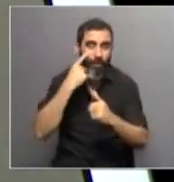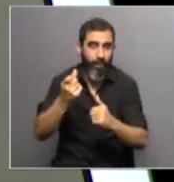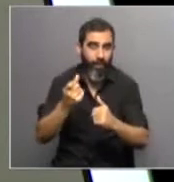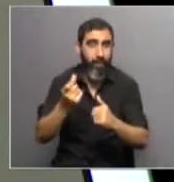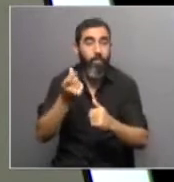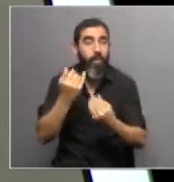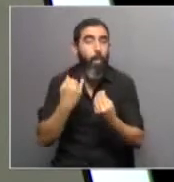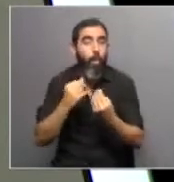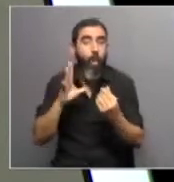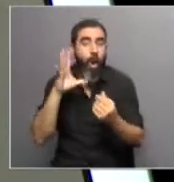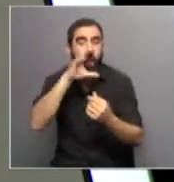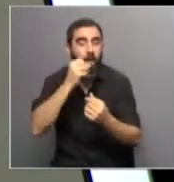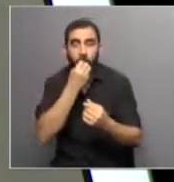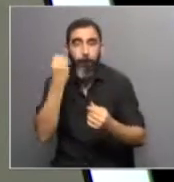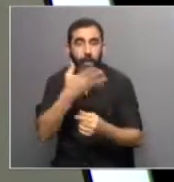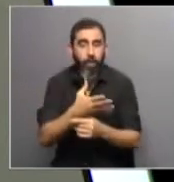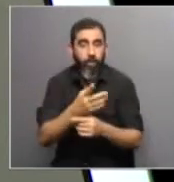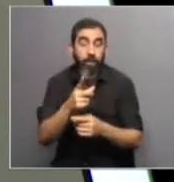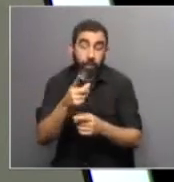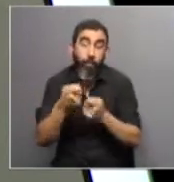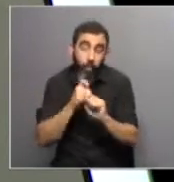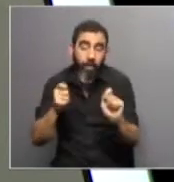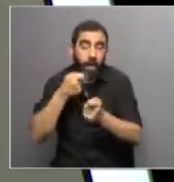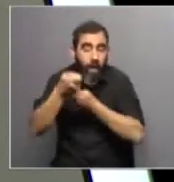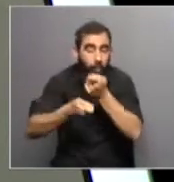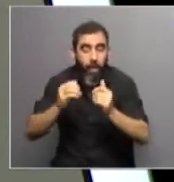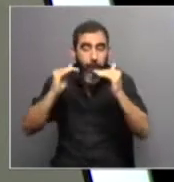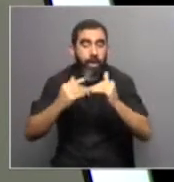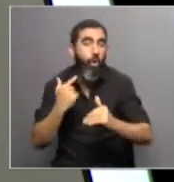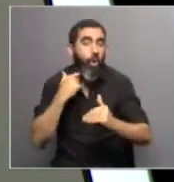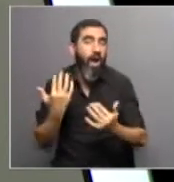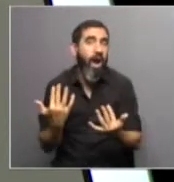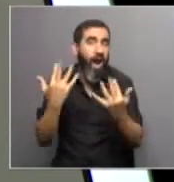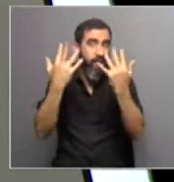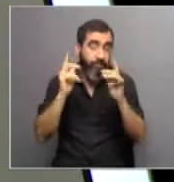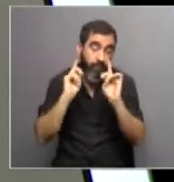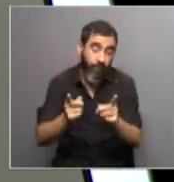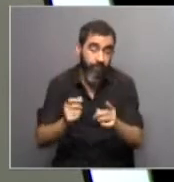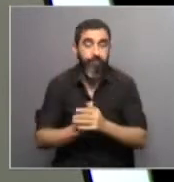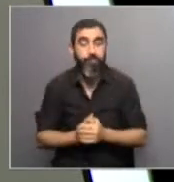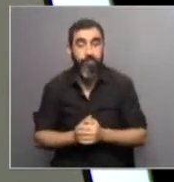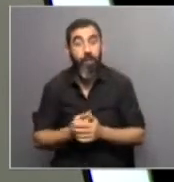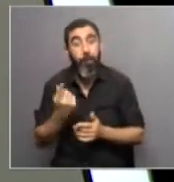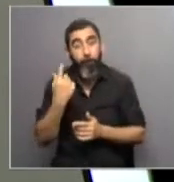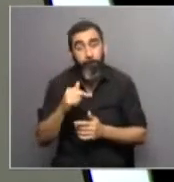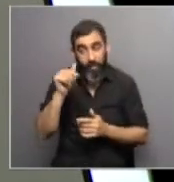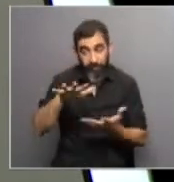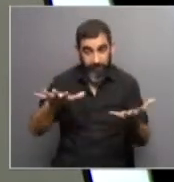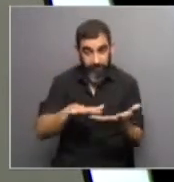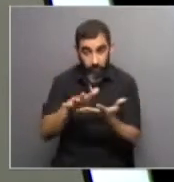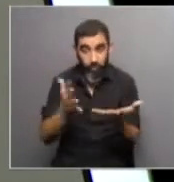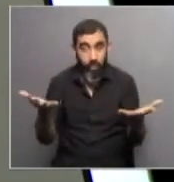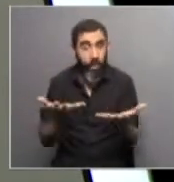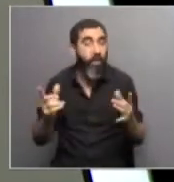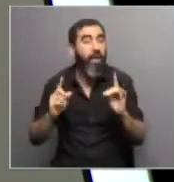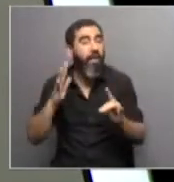resistimos de la mejor manera y contribuir en la medida de la posibilidad a disminuir la emisión de gases. Por ahí va la cosa. Ahora, en este escenario de hoy, ¿a